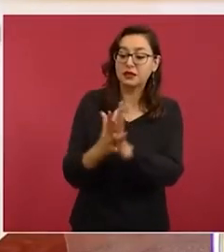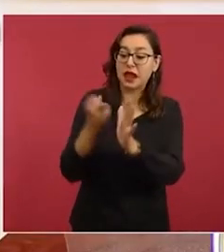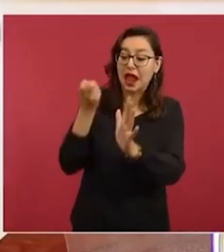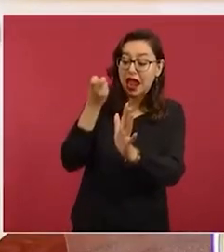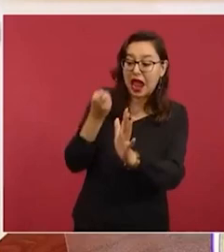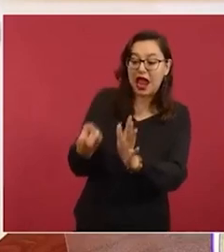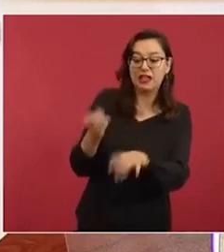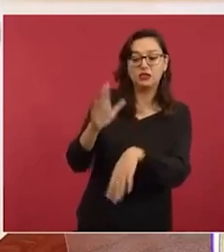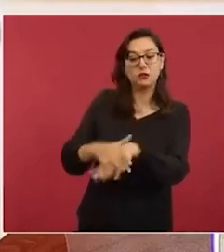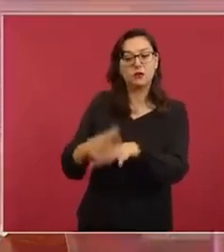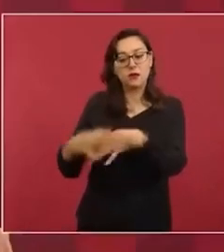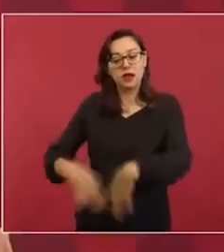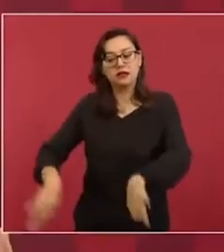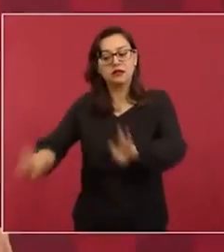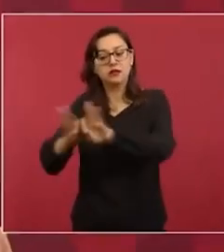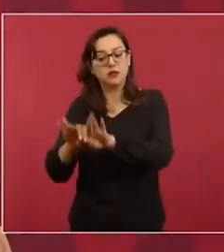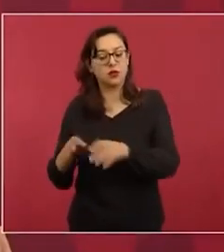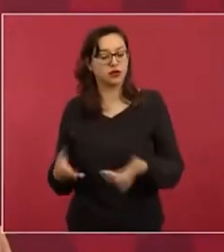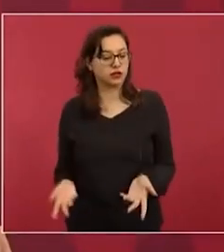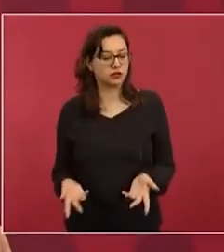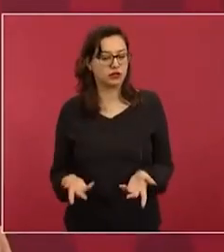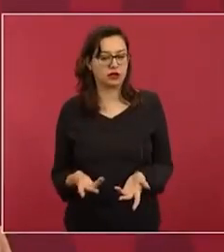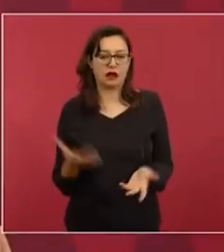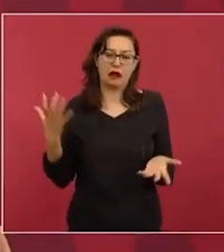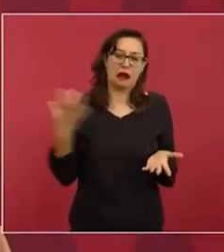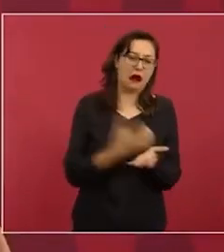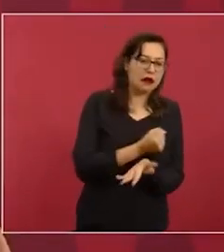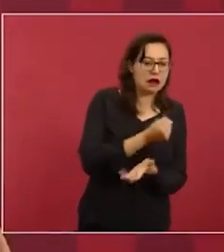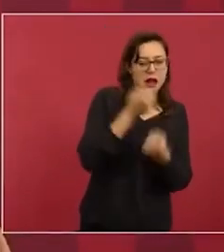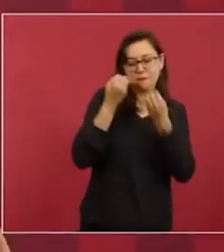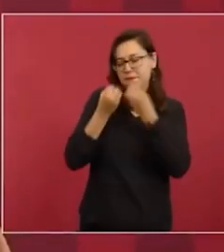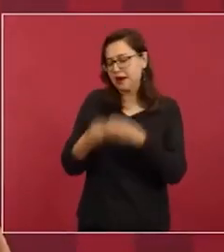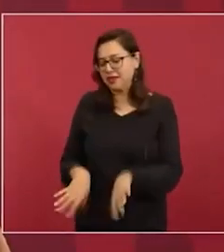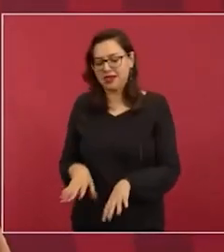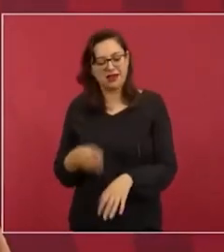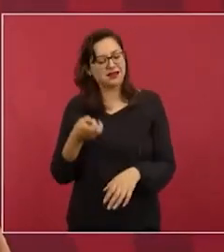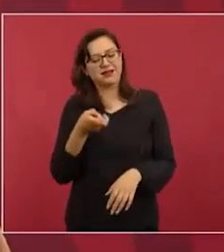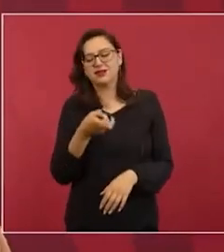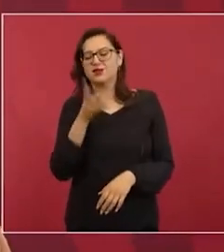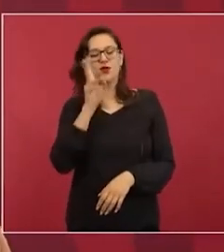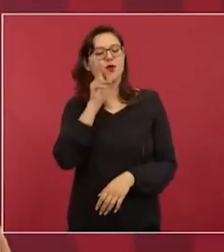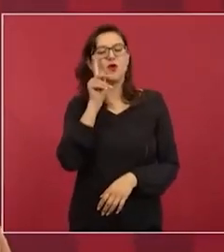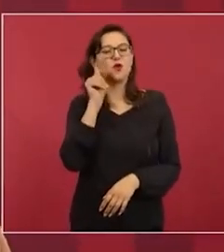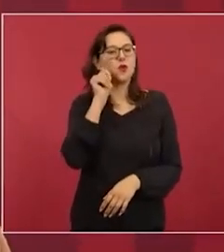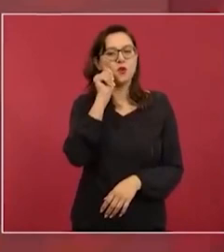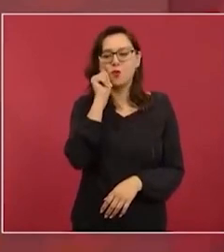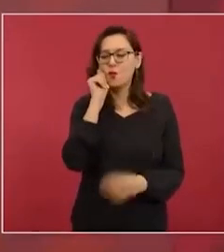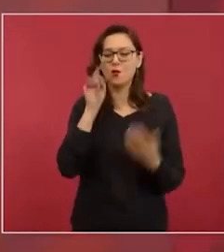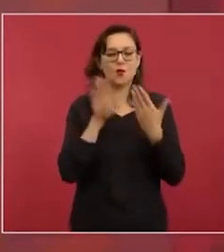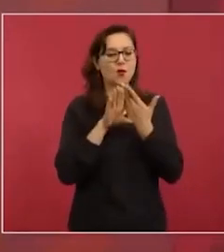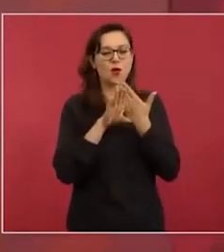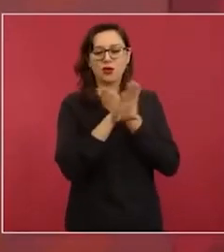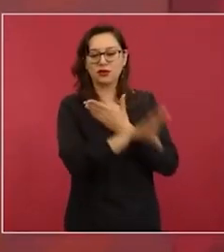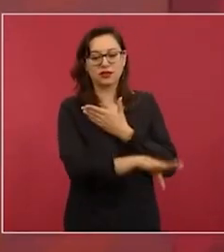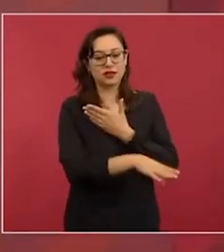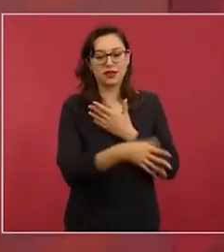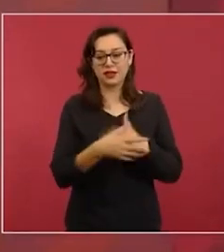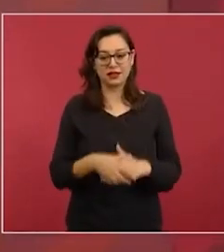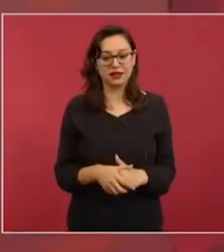Si no, no hubiésemos nosotros comenzado con esta lucha. Imagínense cuando empezamos.